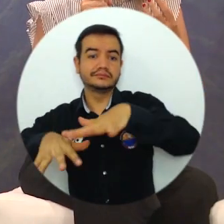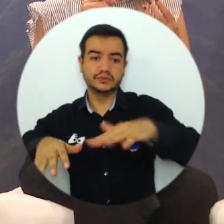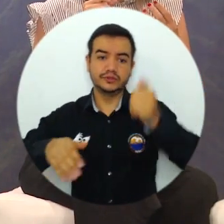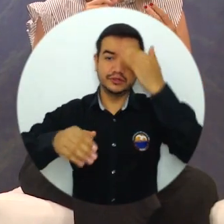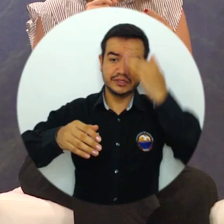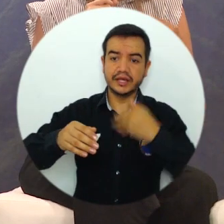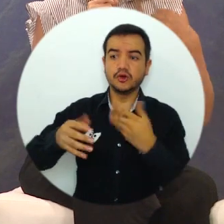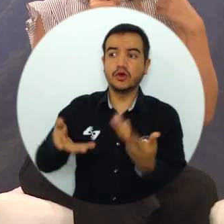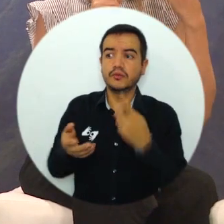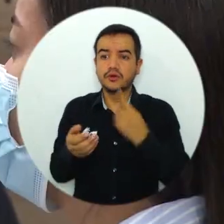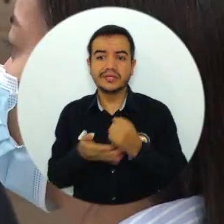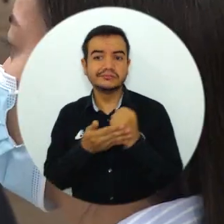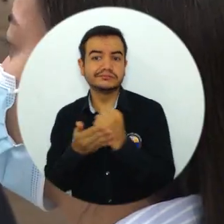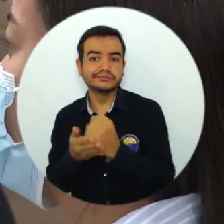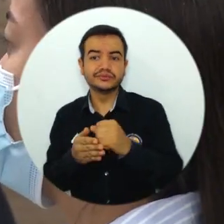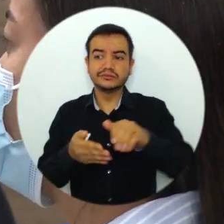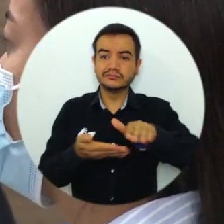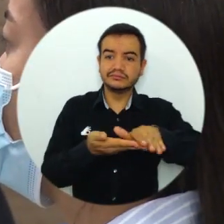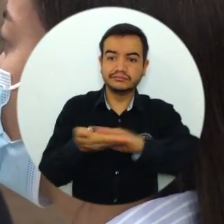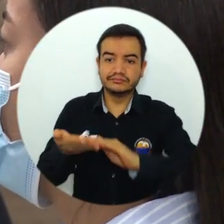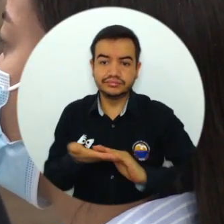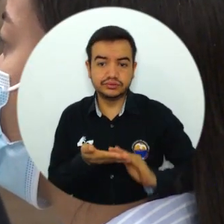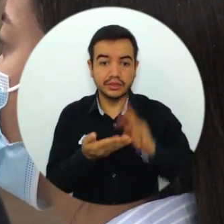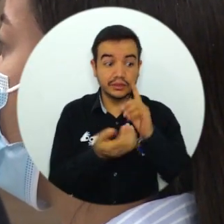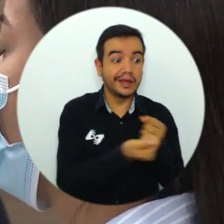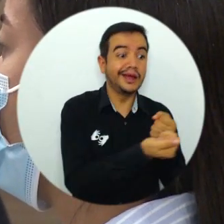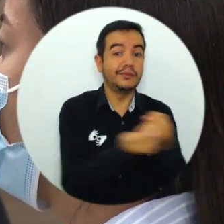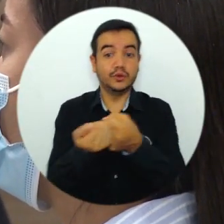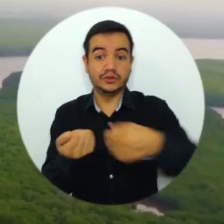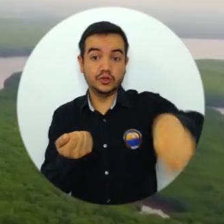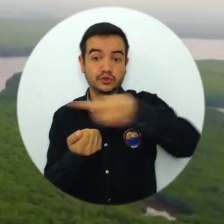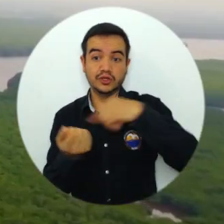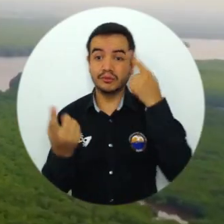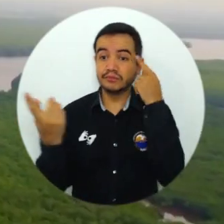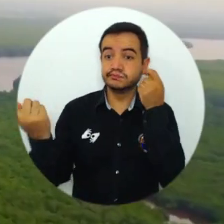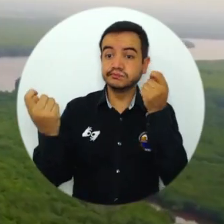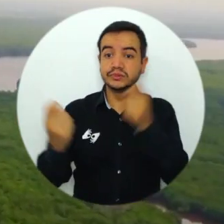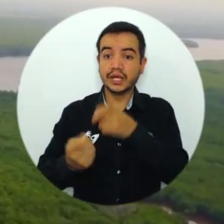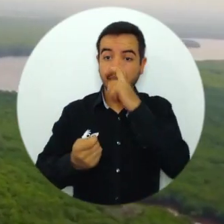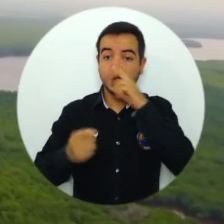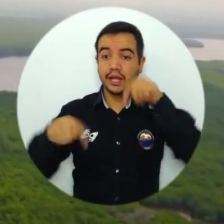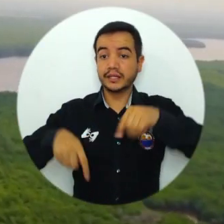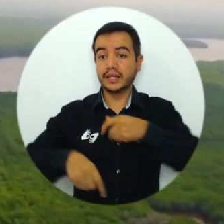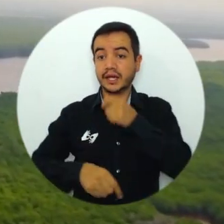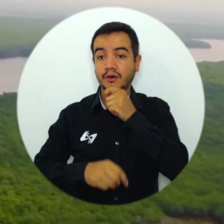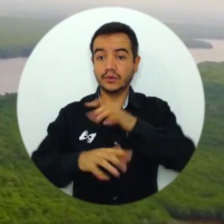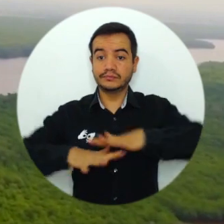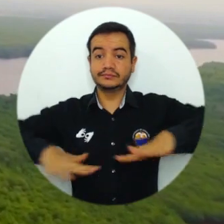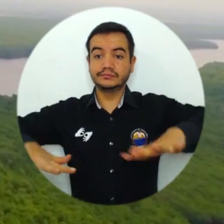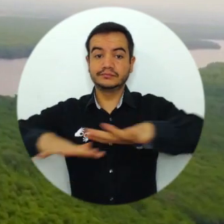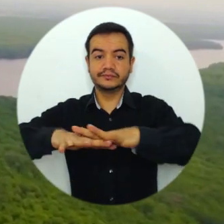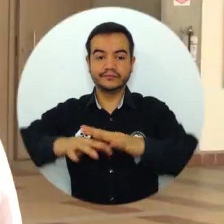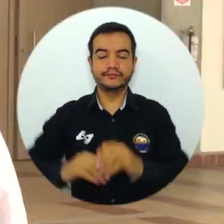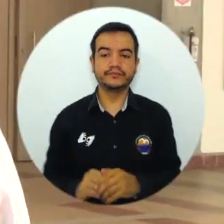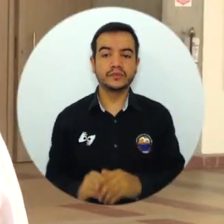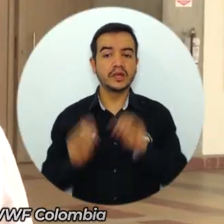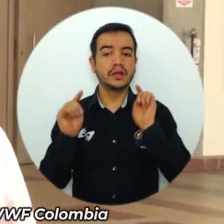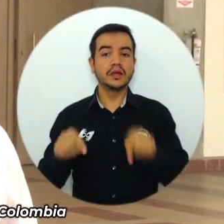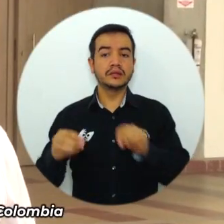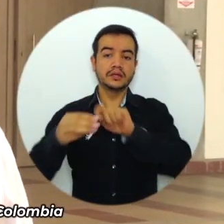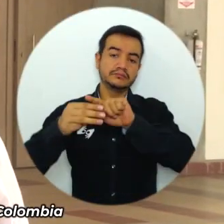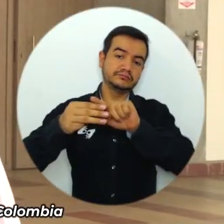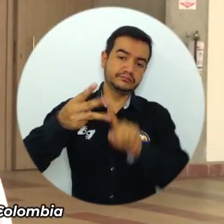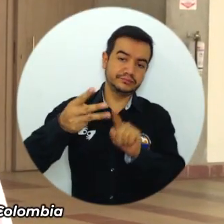valor y por eso estamos apoyando a diferentes actores para mejorar las prácticas hídricas aquí en la región. Identificamos tres